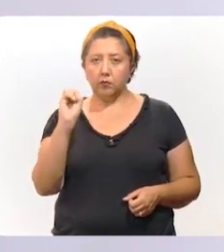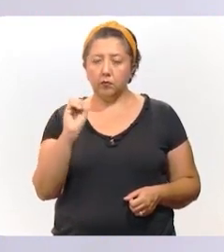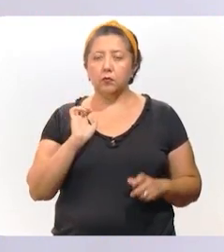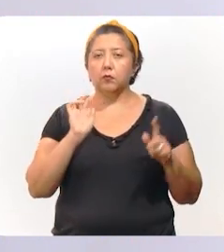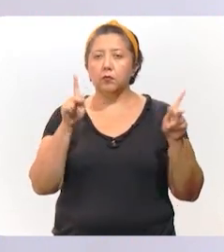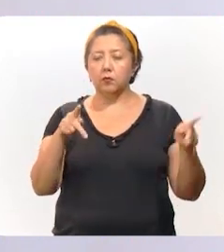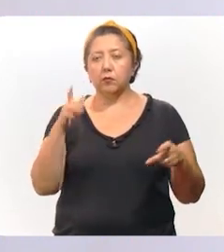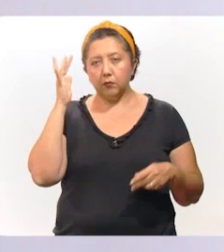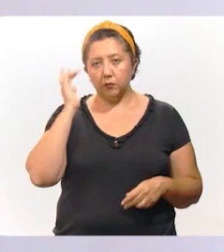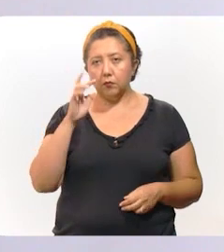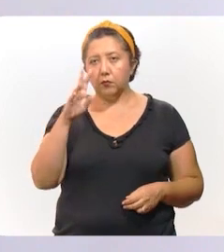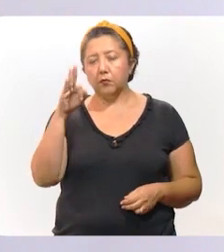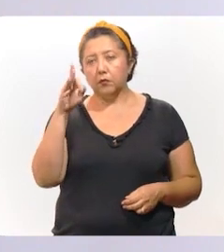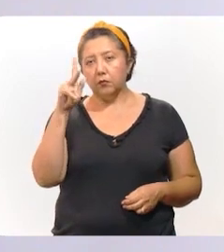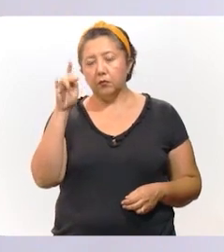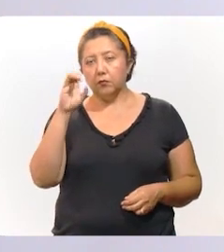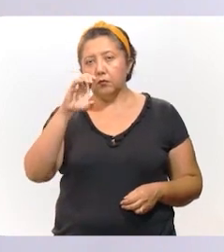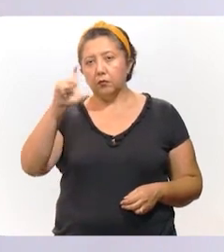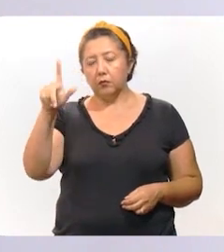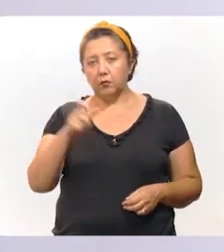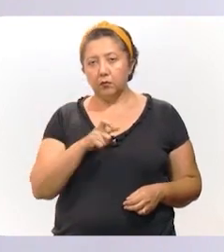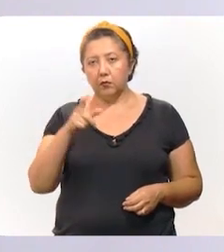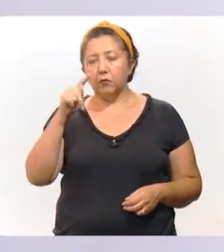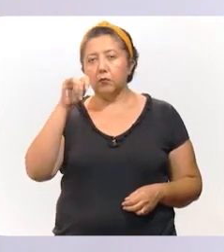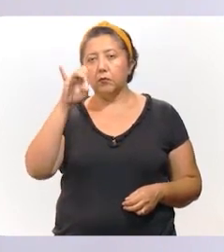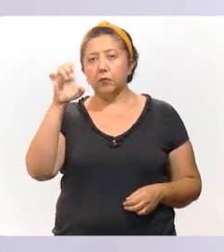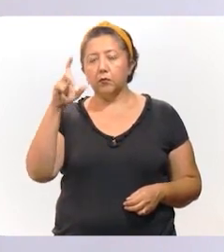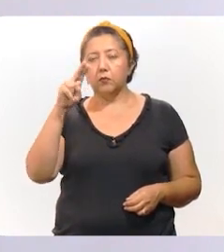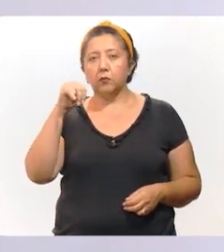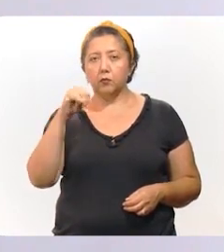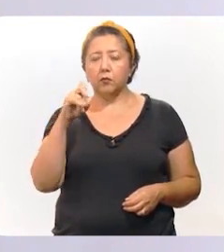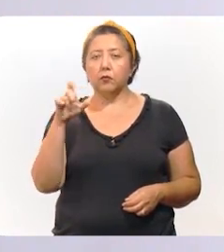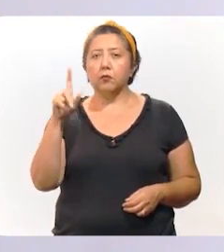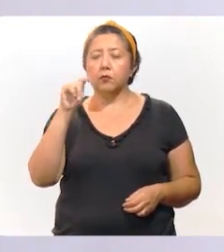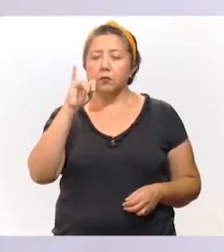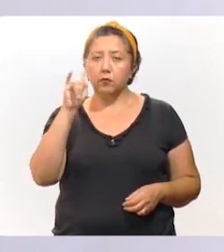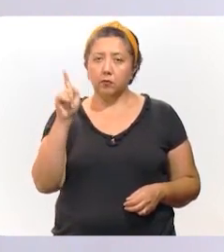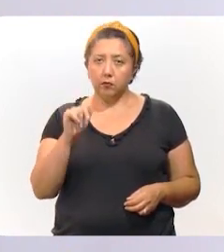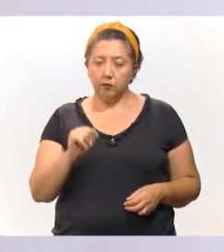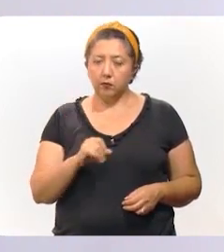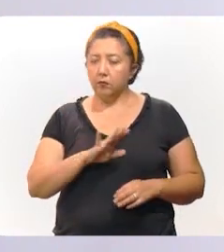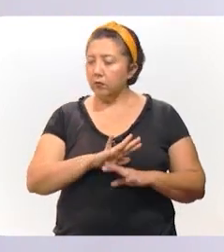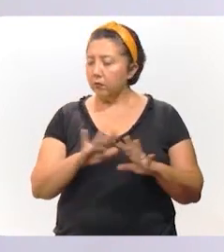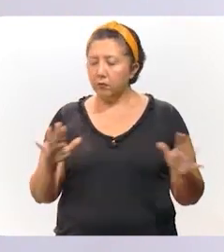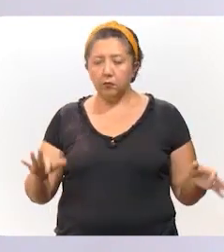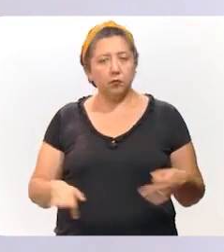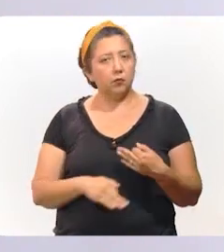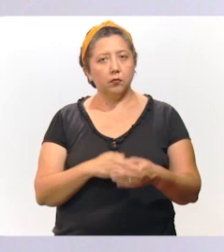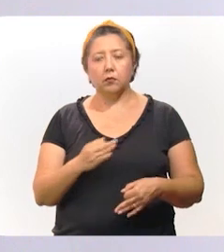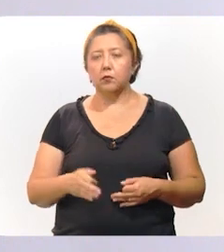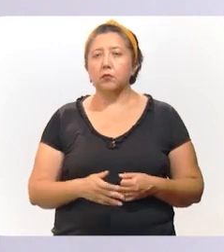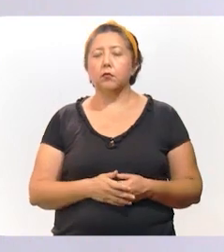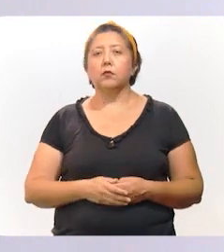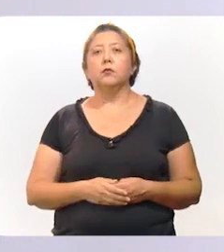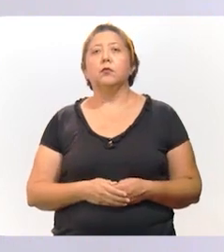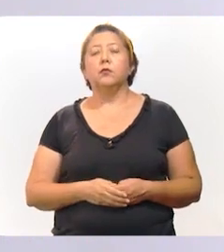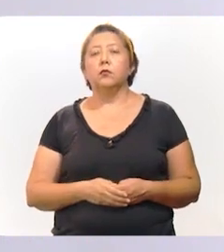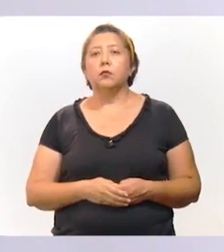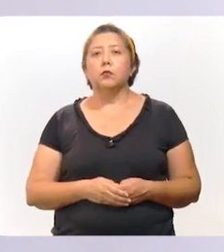Progreso, San Felipe, Temozón, Tekash, Tikul, Tinum, Tisimín y Tixcocop ya se aplicaron en su totalidad.